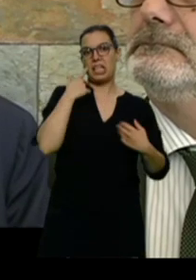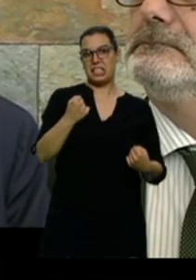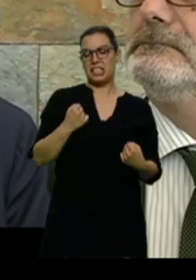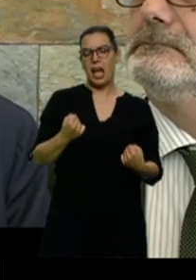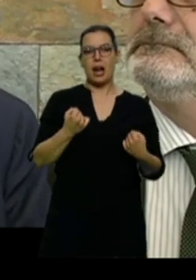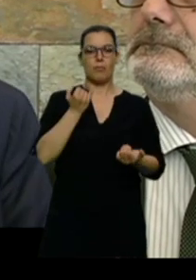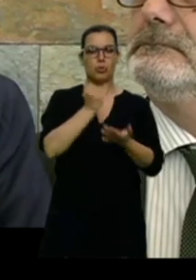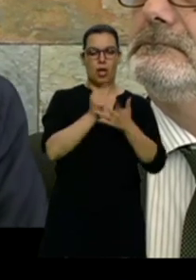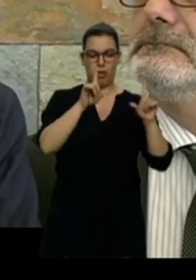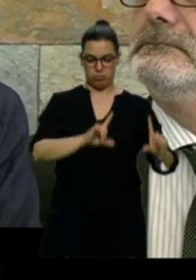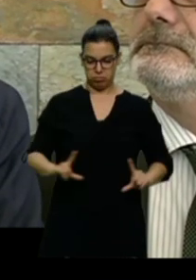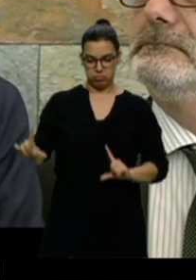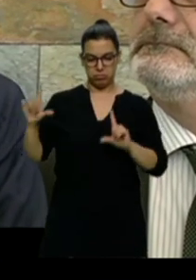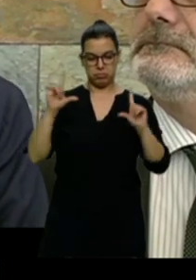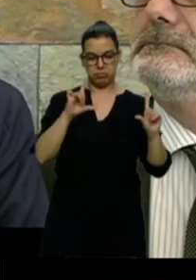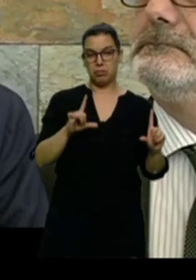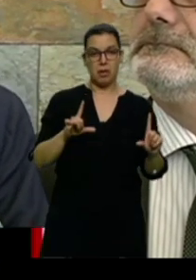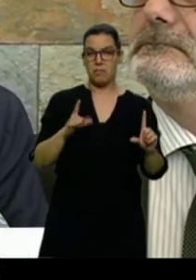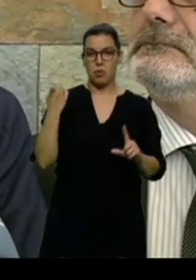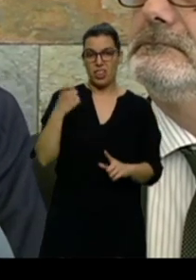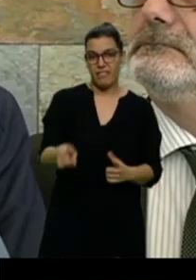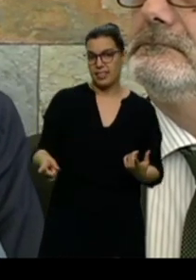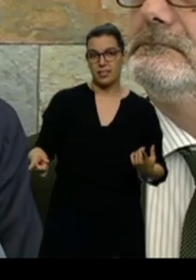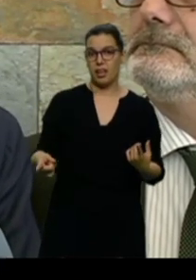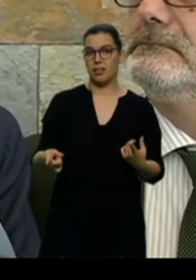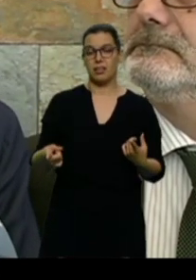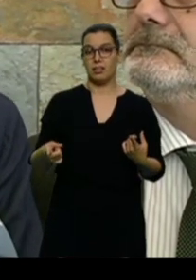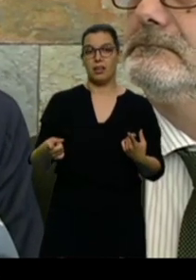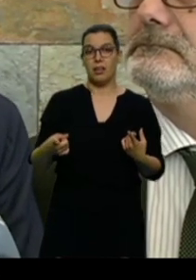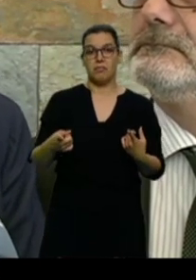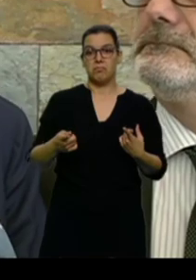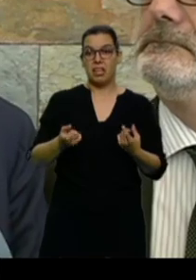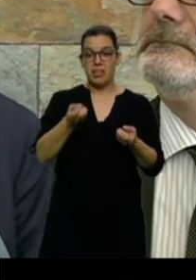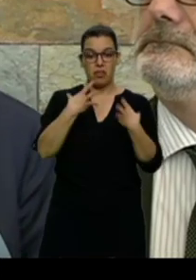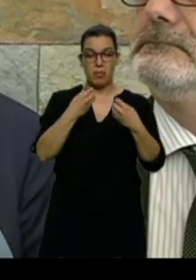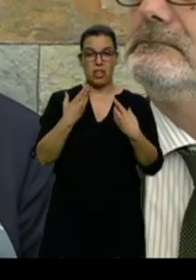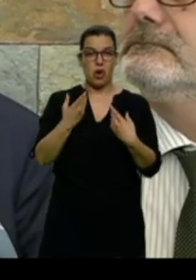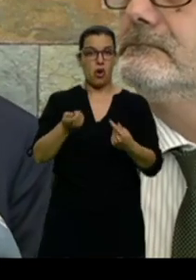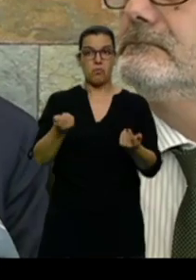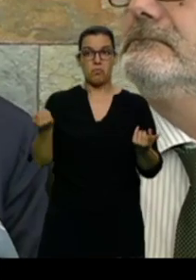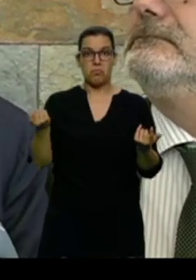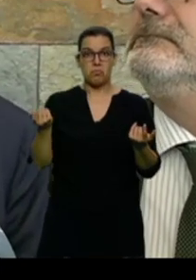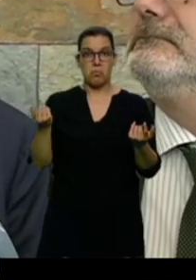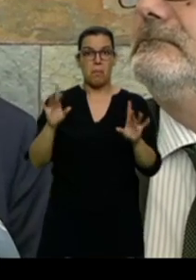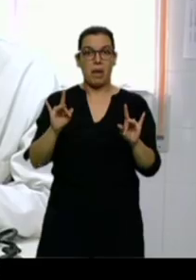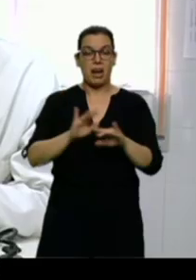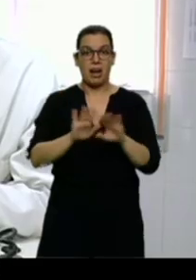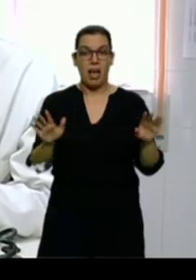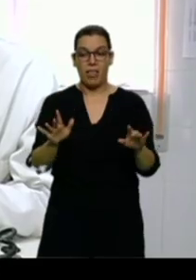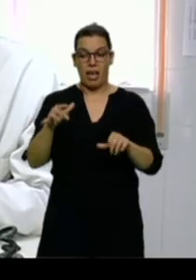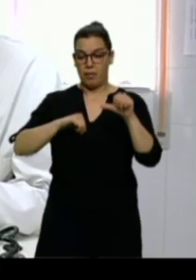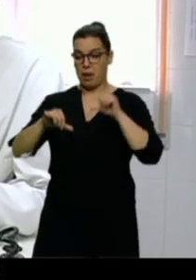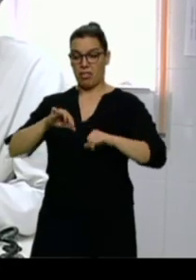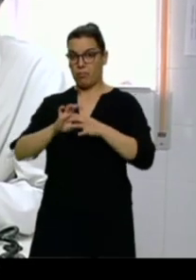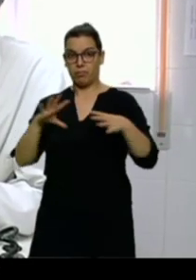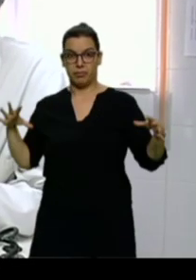toras u otras, porque es innecesario y porque no aporta nada a la hora de evaluar el tipo de intervención quirúrgica que se realiza. Hay más